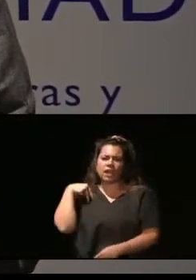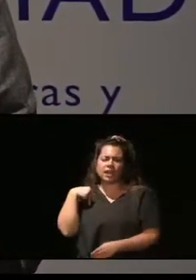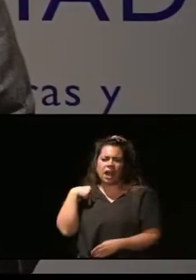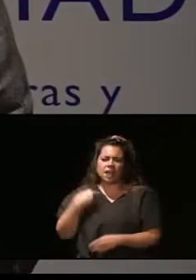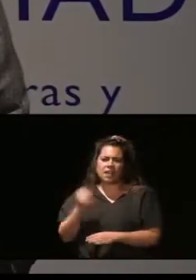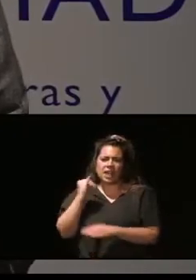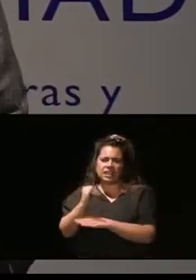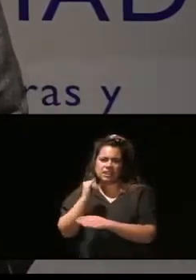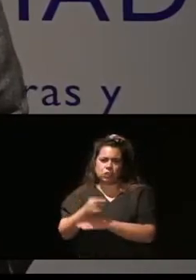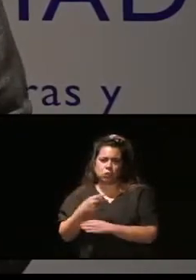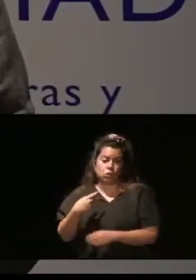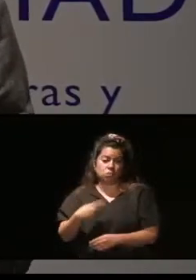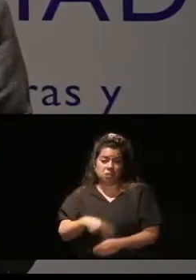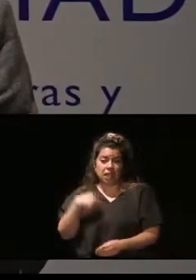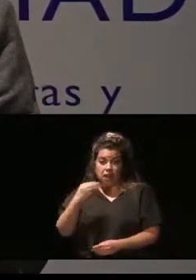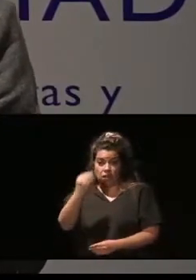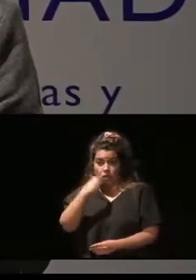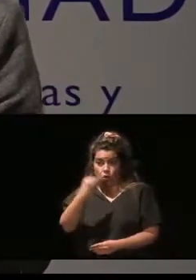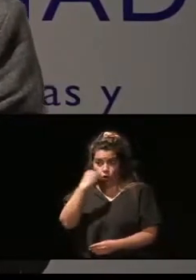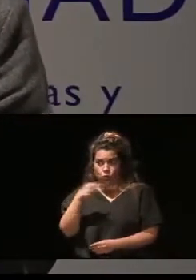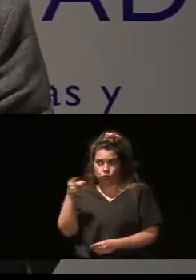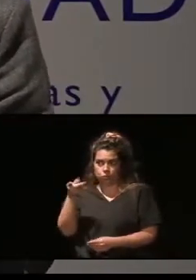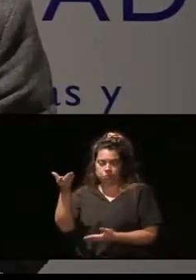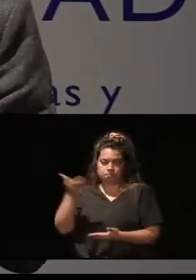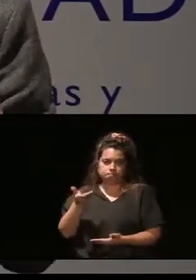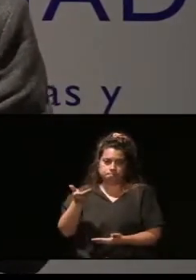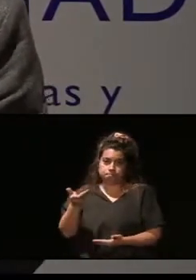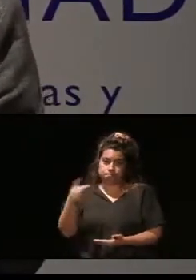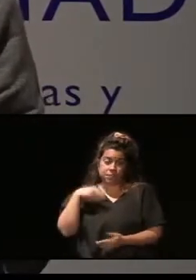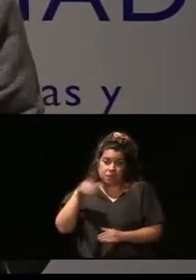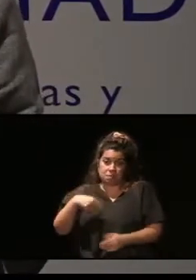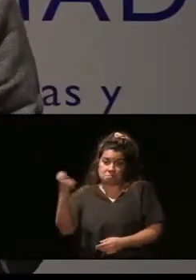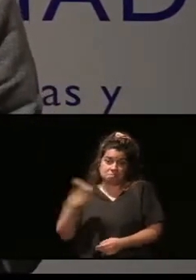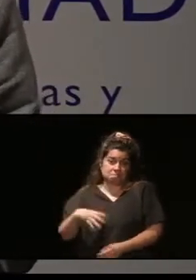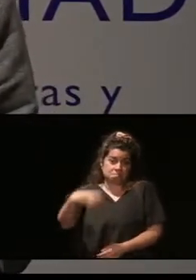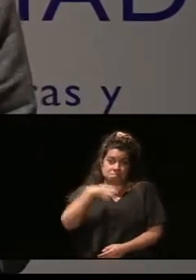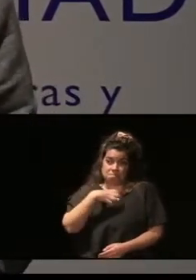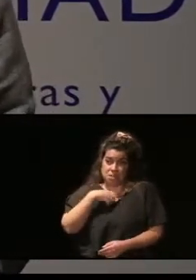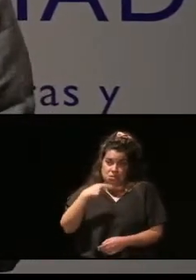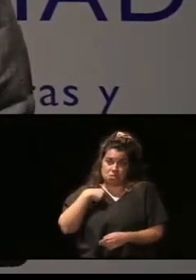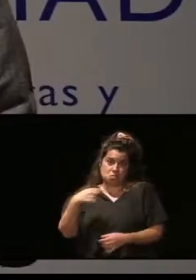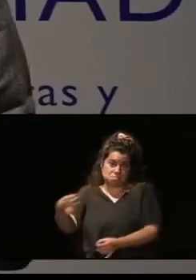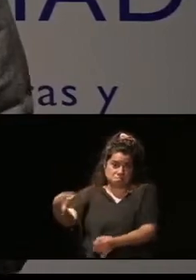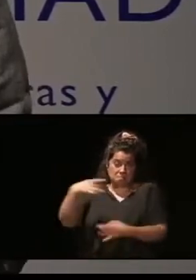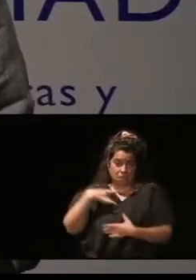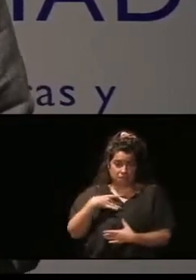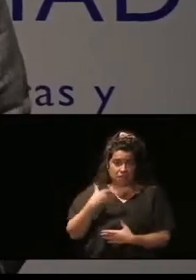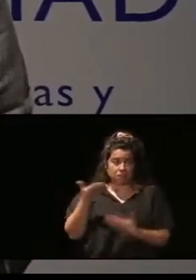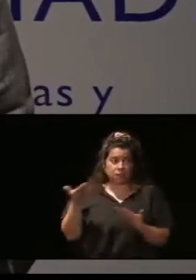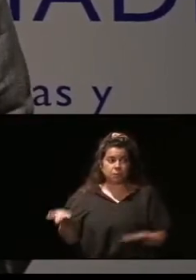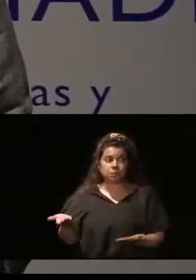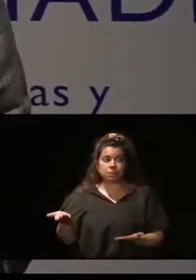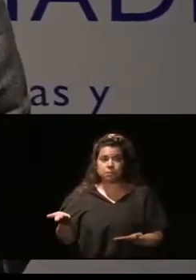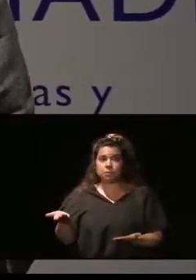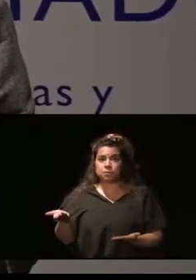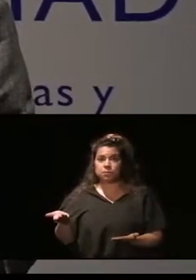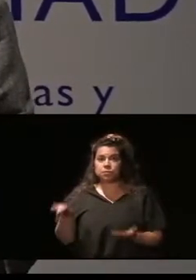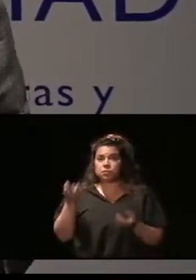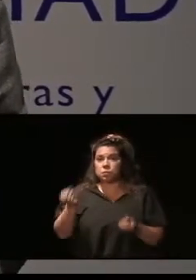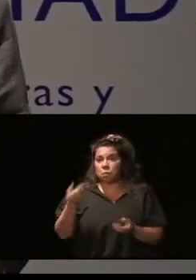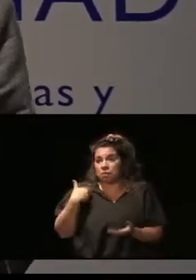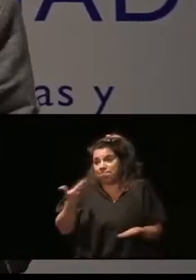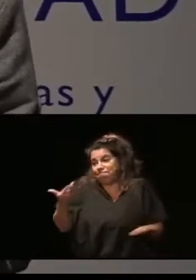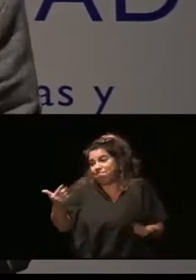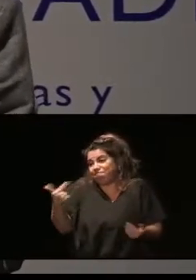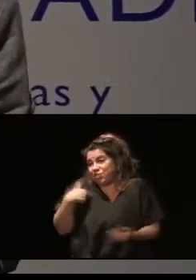de Consumo, que es quien en primer término iba a presentar esta ponencia. Así que, bueno, os tendréis que conformar